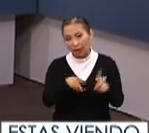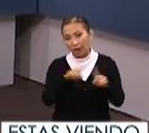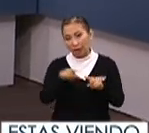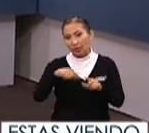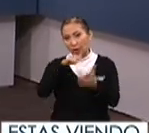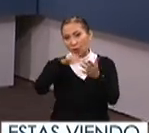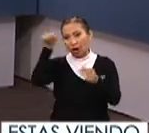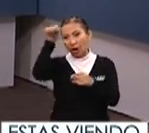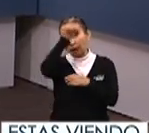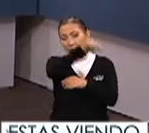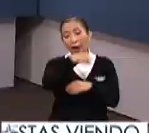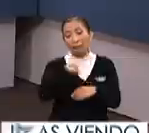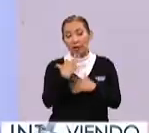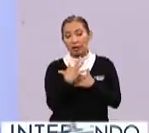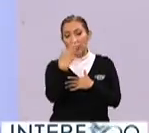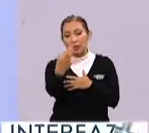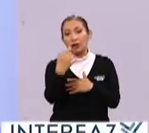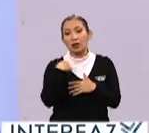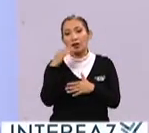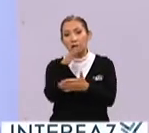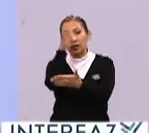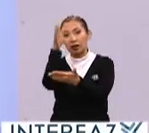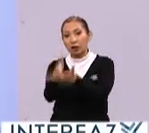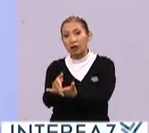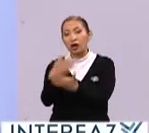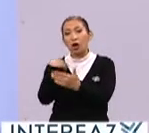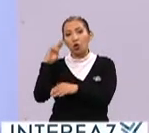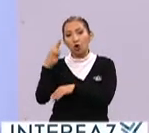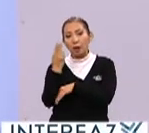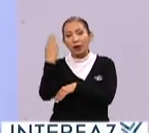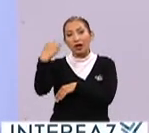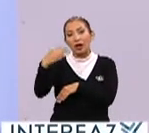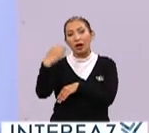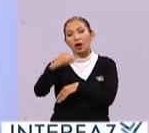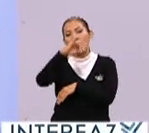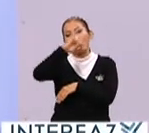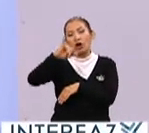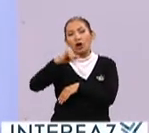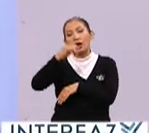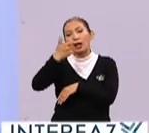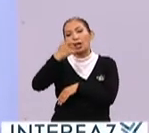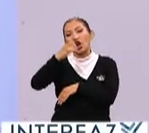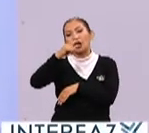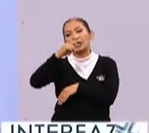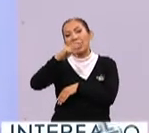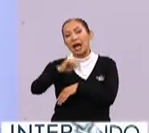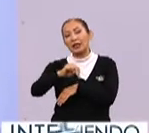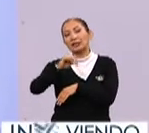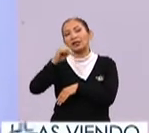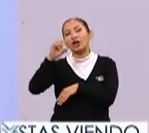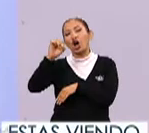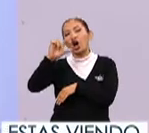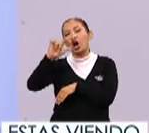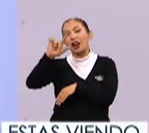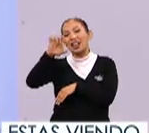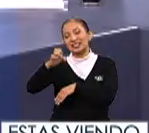diferentes lugares a mí me tocó estar en una universidad que se llama Georgian College en Bury, Ontario